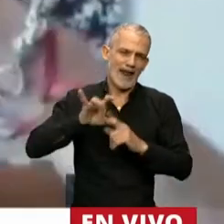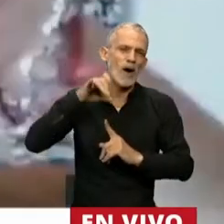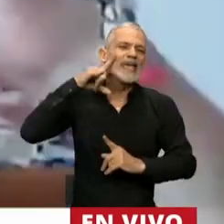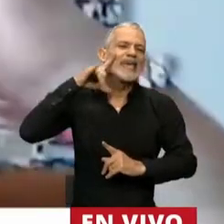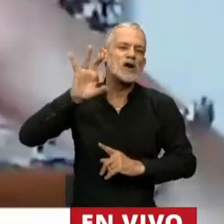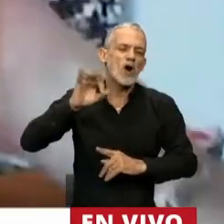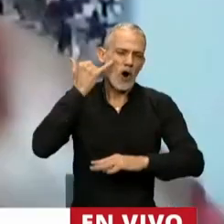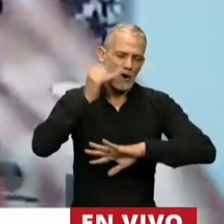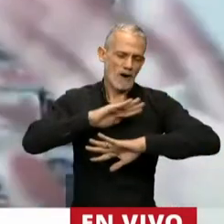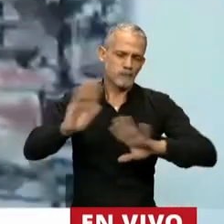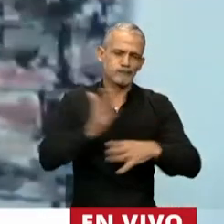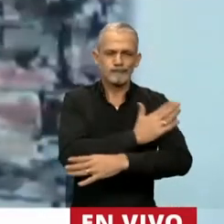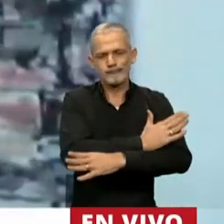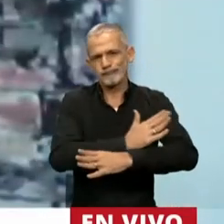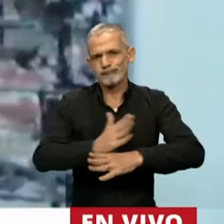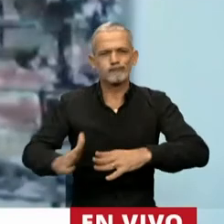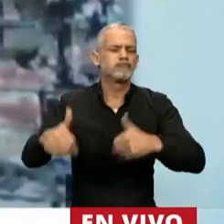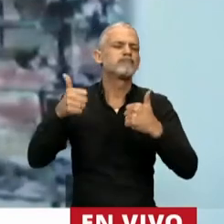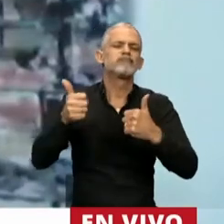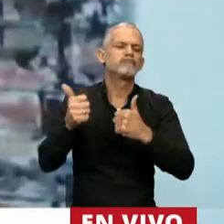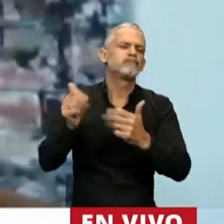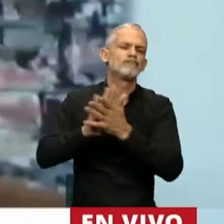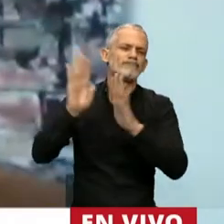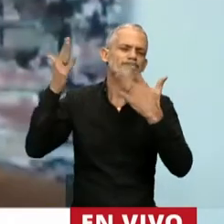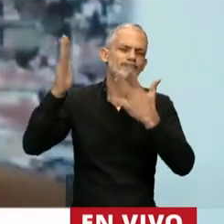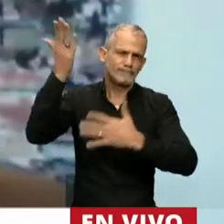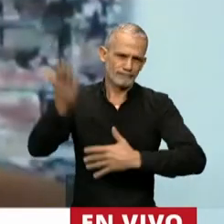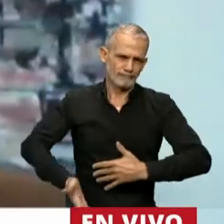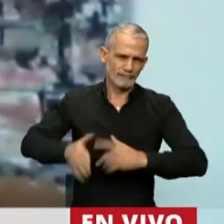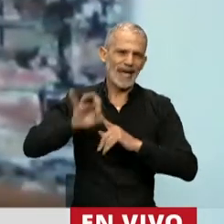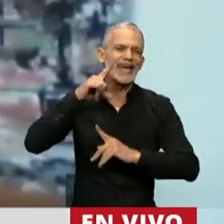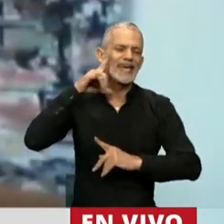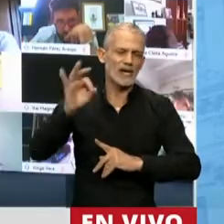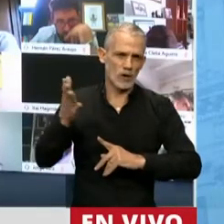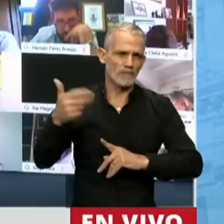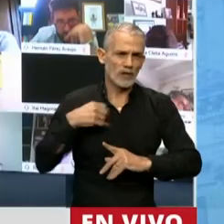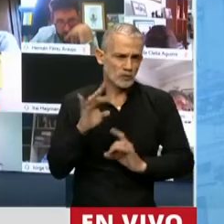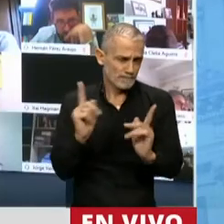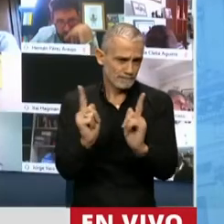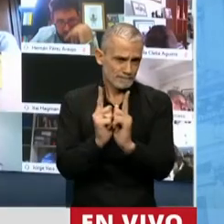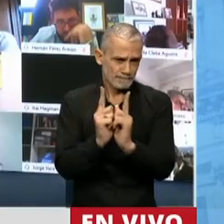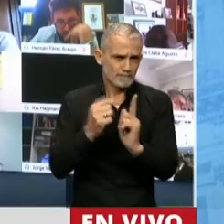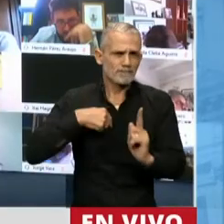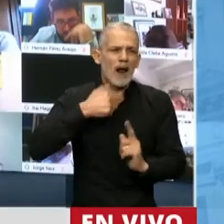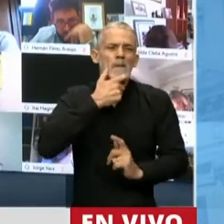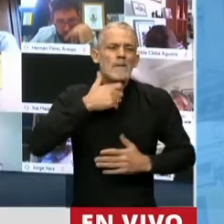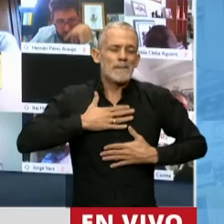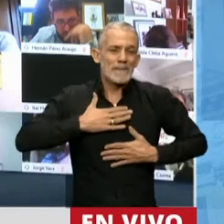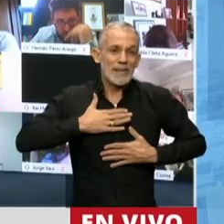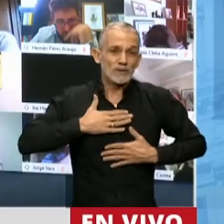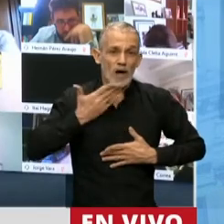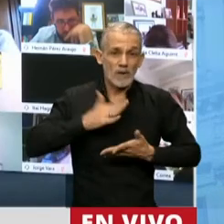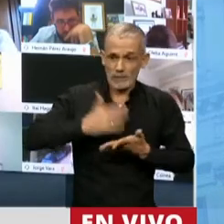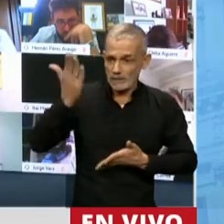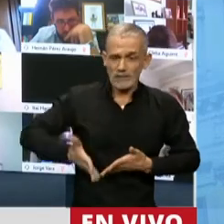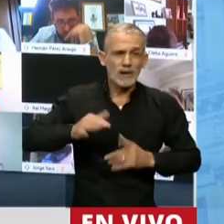dicho todo lo grandioso de su carrera. Solo déjeme decirle que para nosotros los mendocinos hablar de